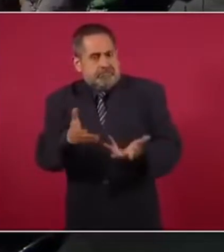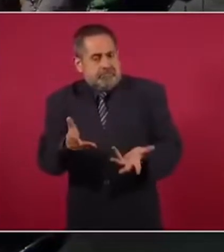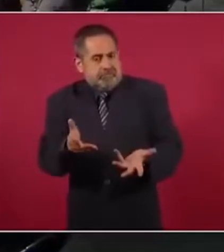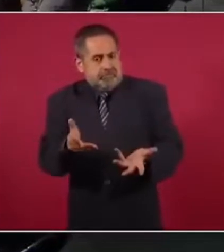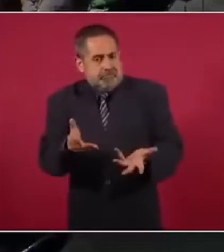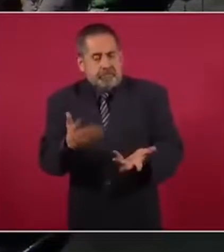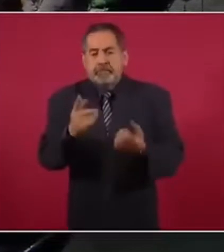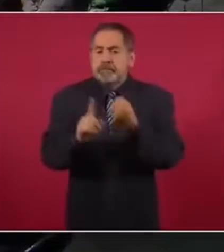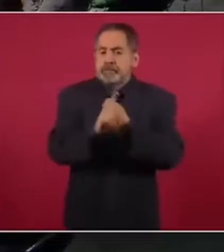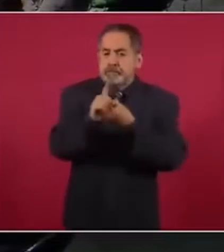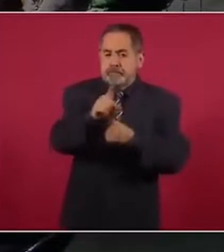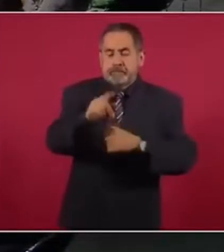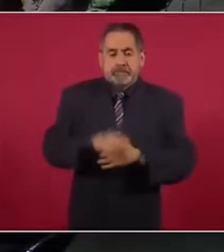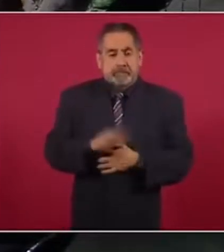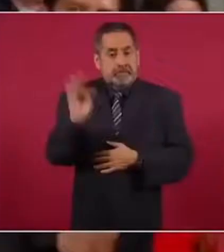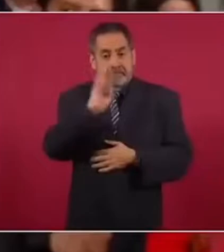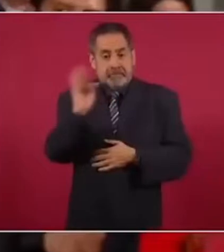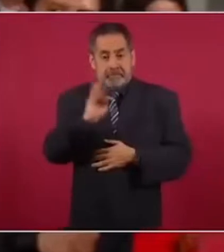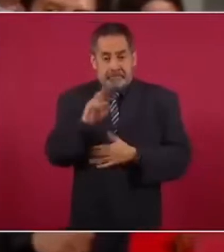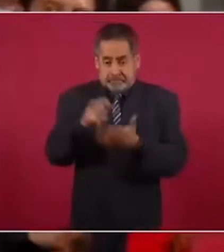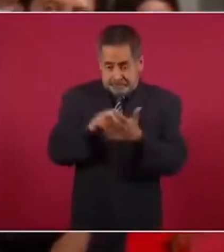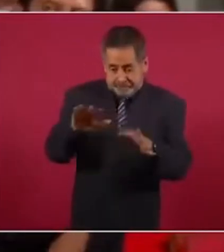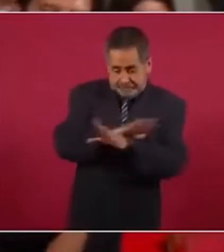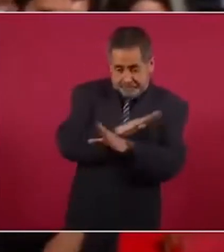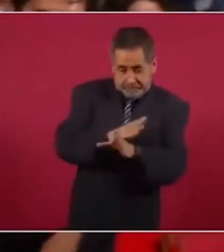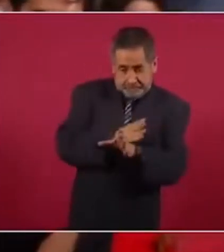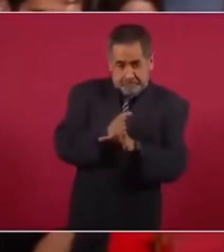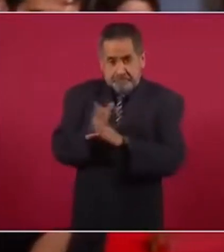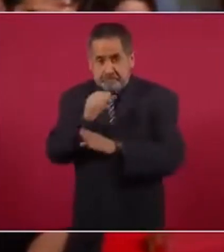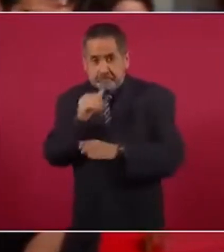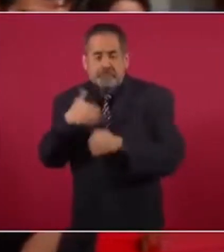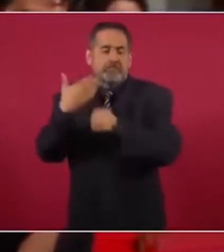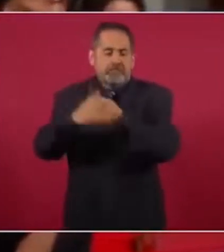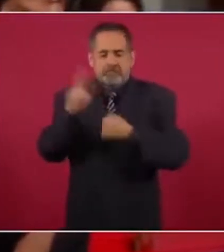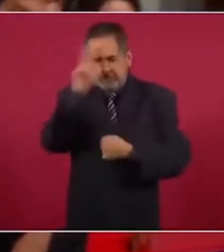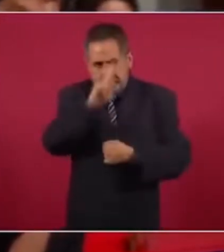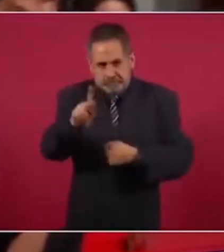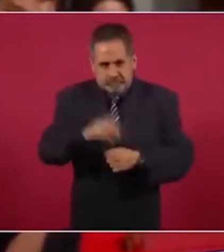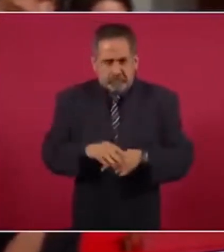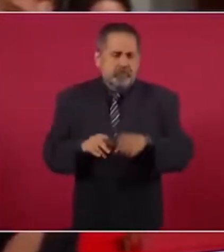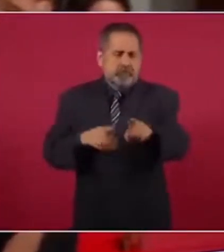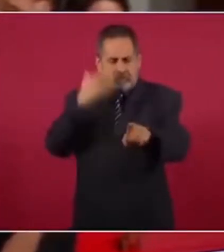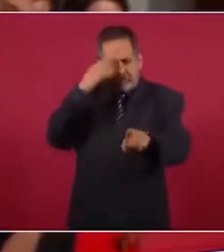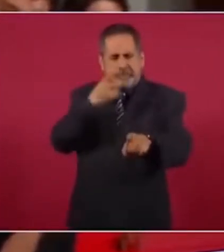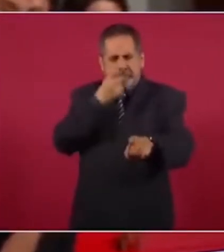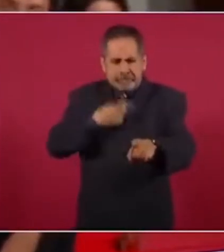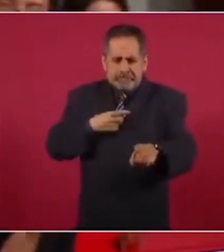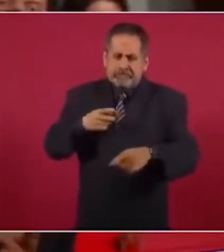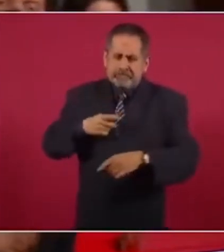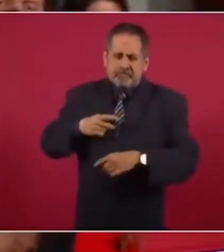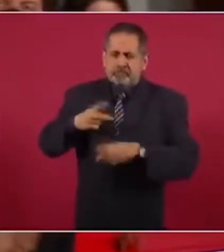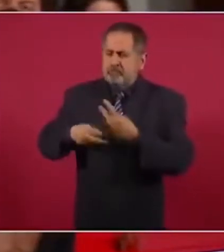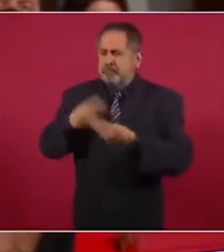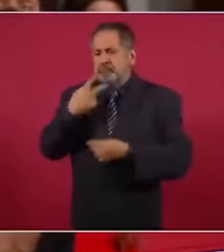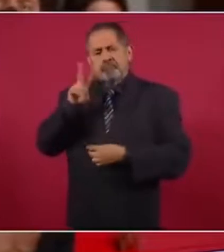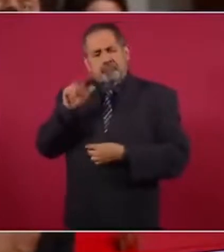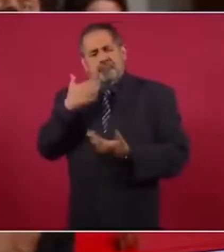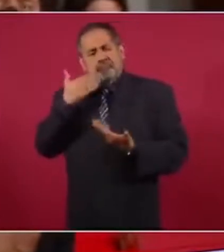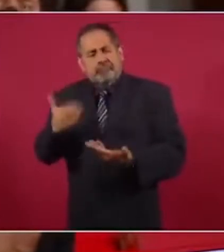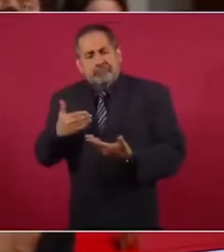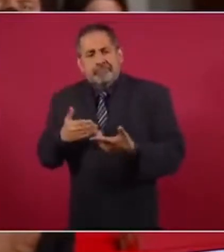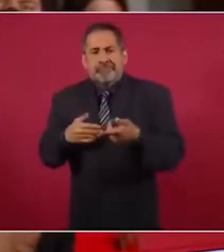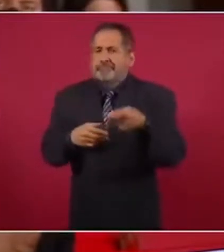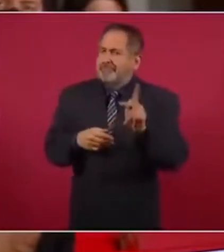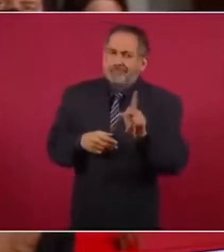si usted no corrige, las cosas se van a poner mucho peor. Yo sé que usted dice que vamos bien, pero si no hay una corrección